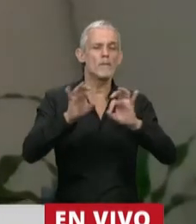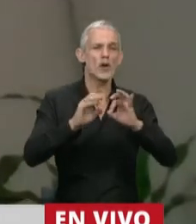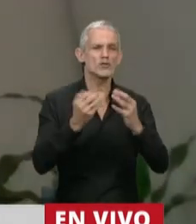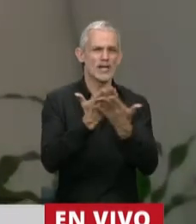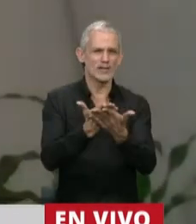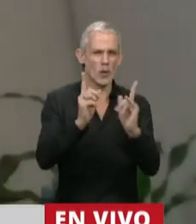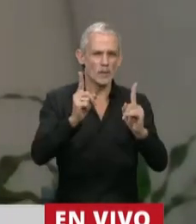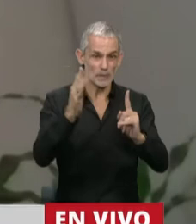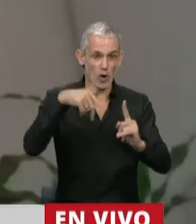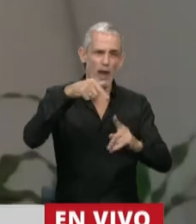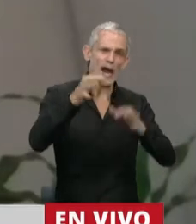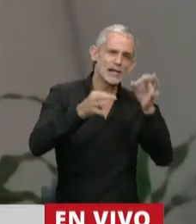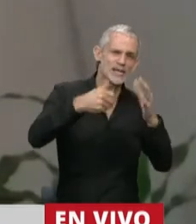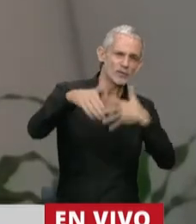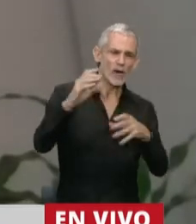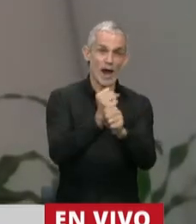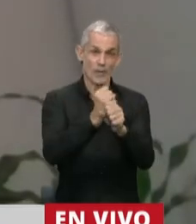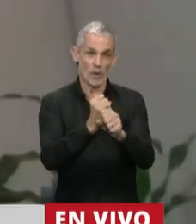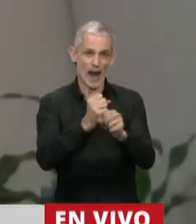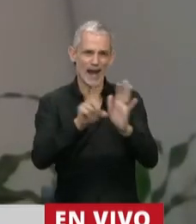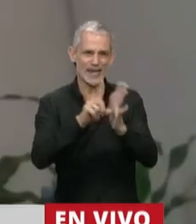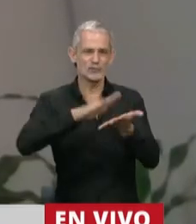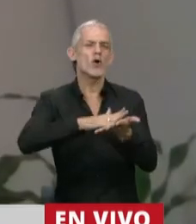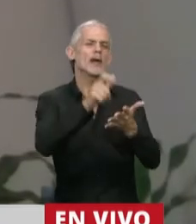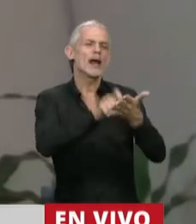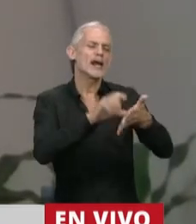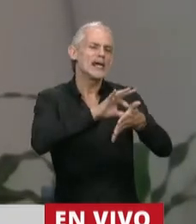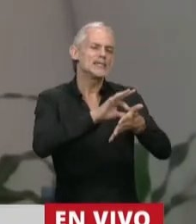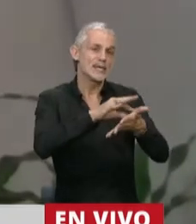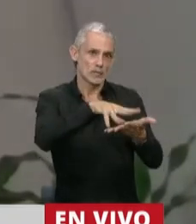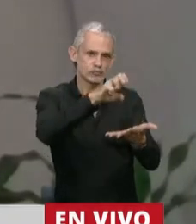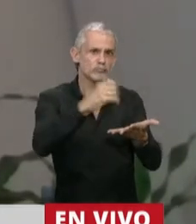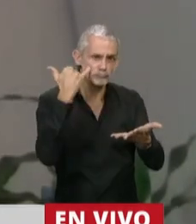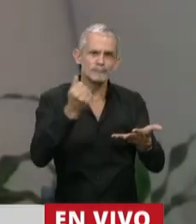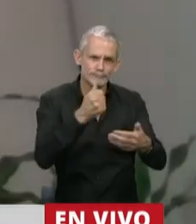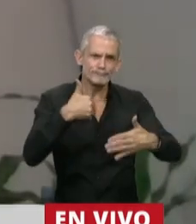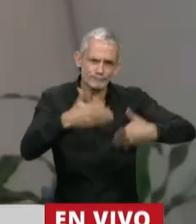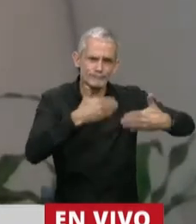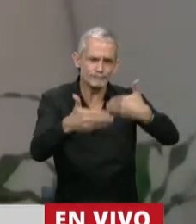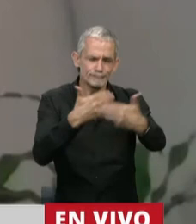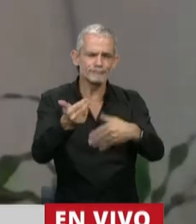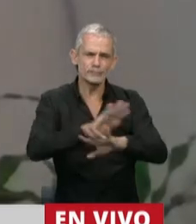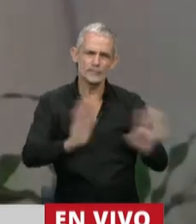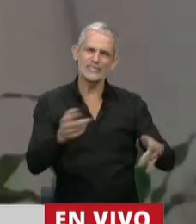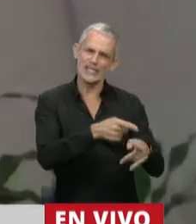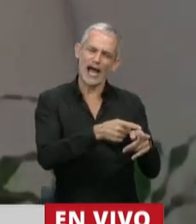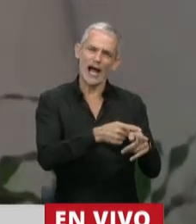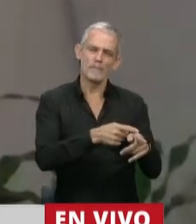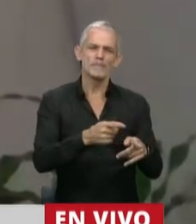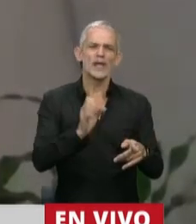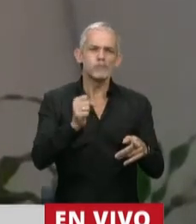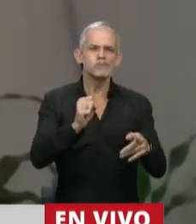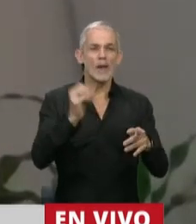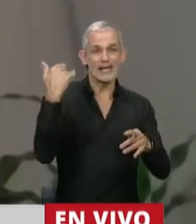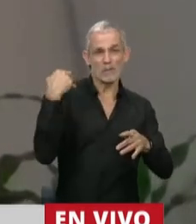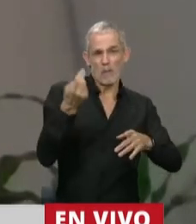hoy analizando y aprobando esta ley de recetas digitales ya se viene instrumentando. Como ustedes saben, hace muy